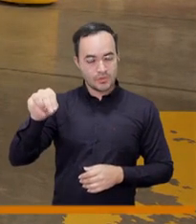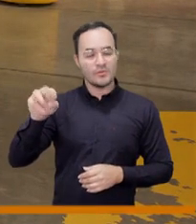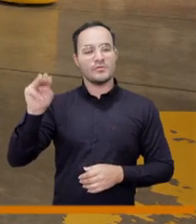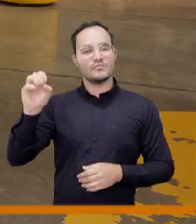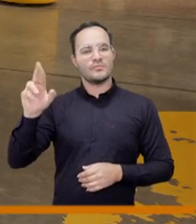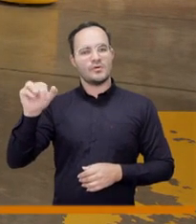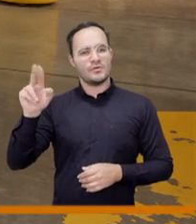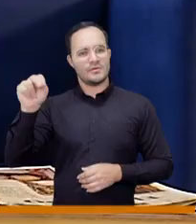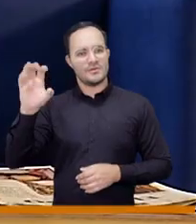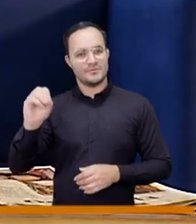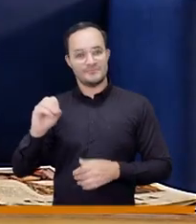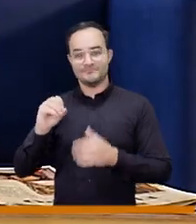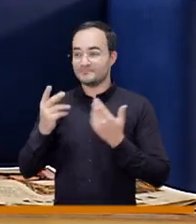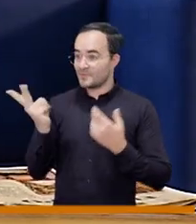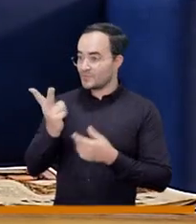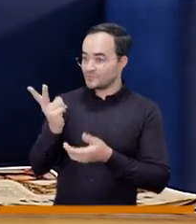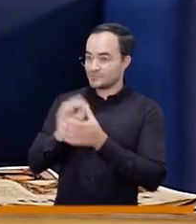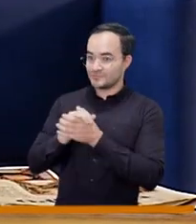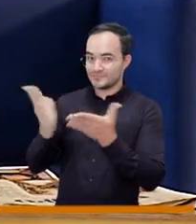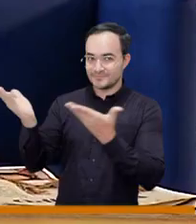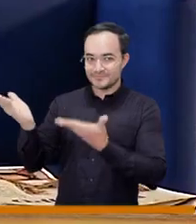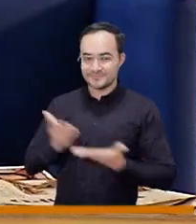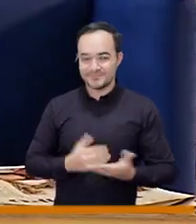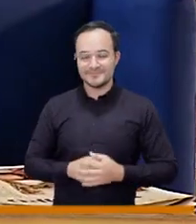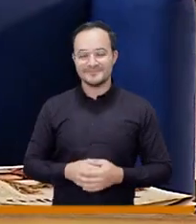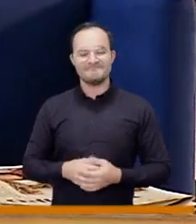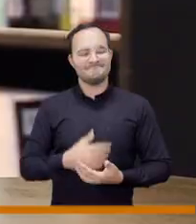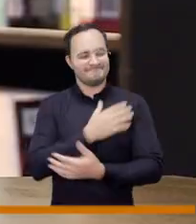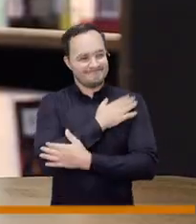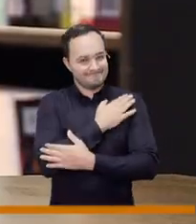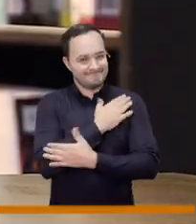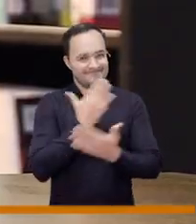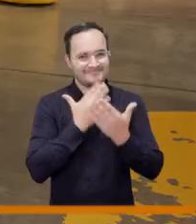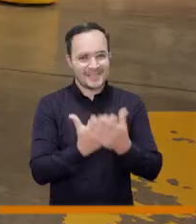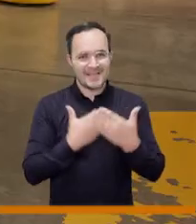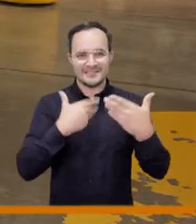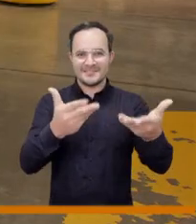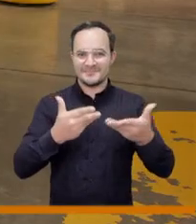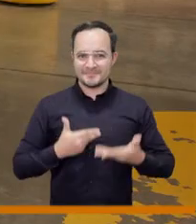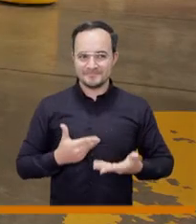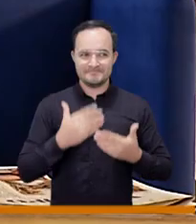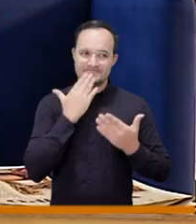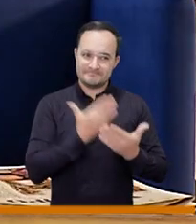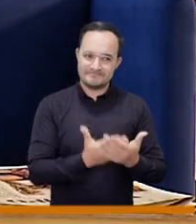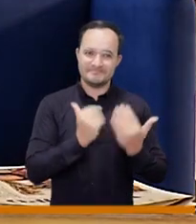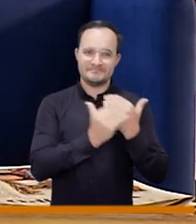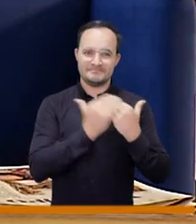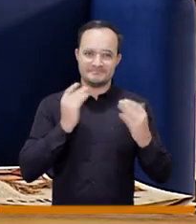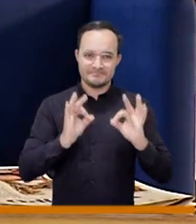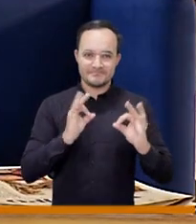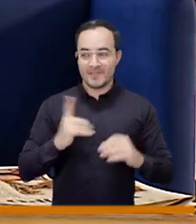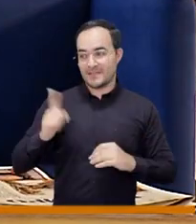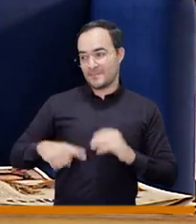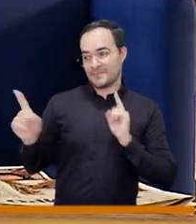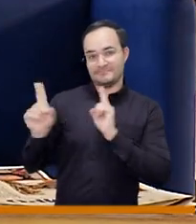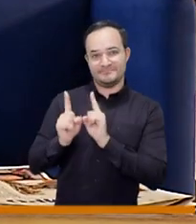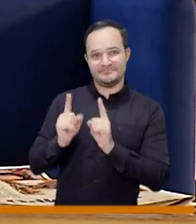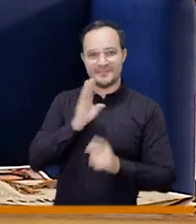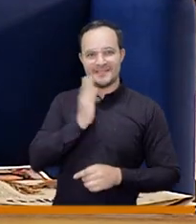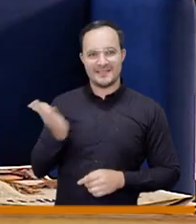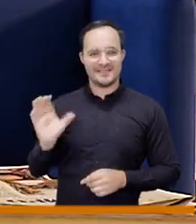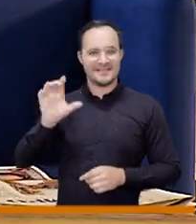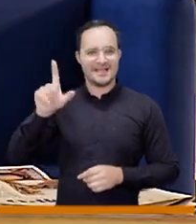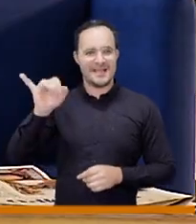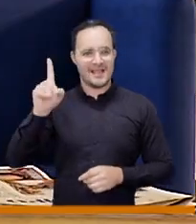concejal babington flores moreno concejal bienvenido catherine un fuerte abrazo que gusto estar acá de frente a la gente